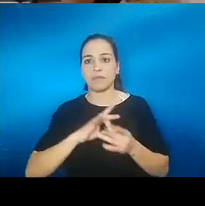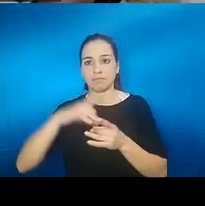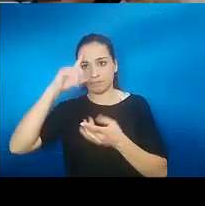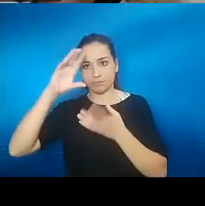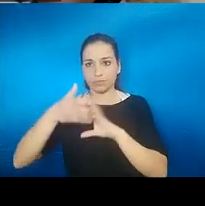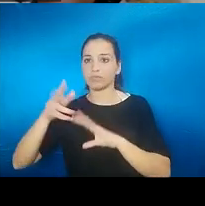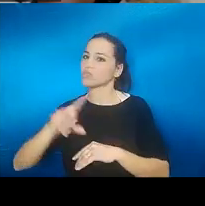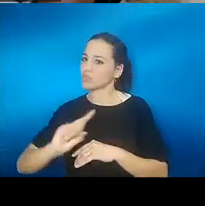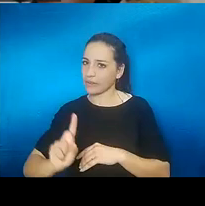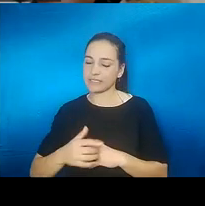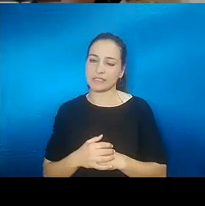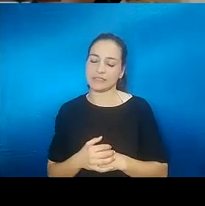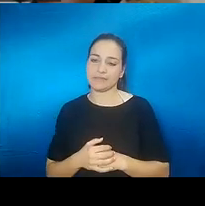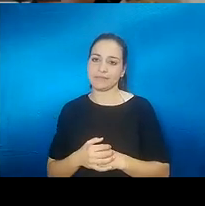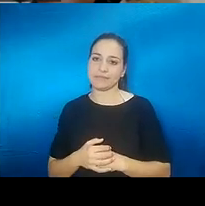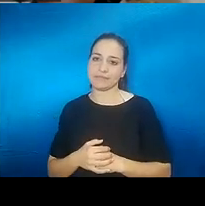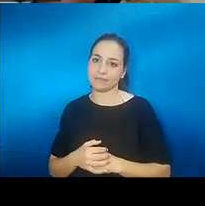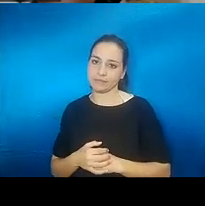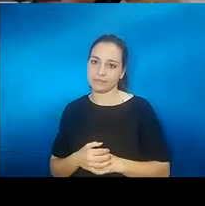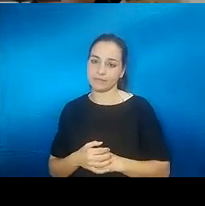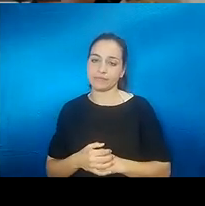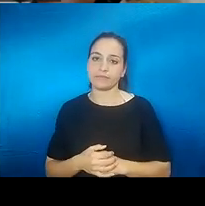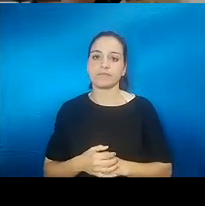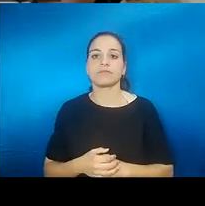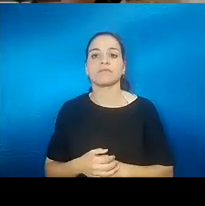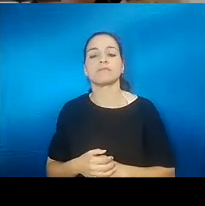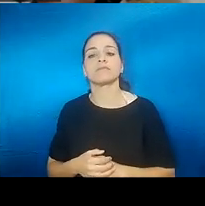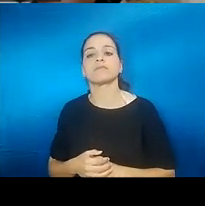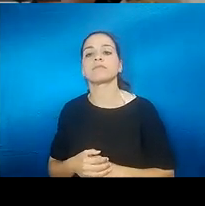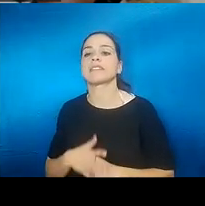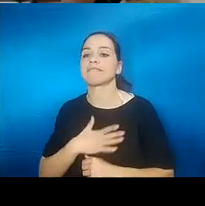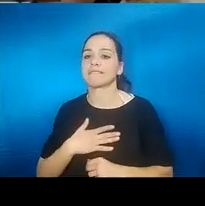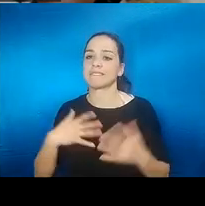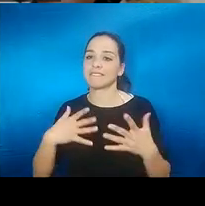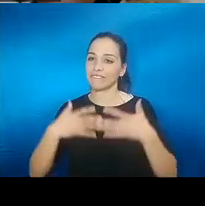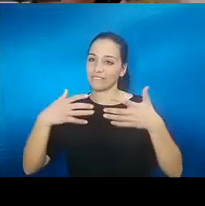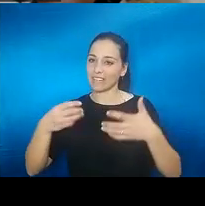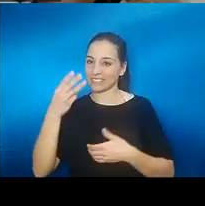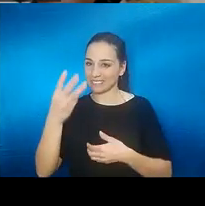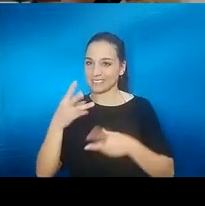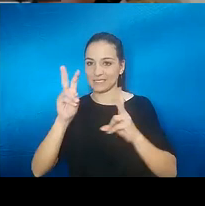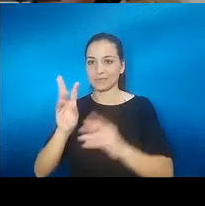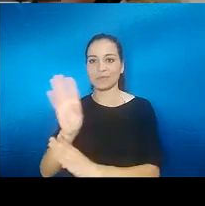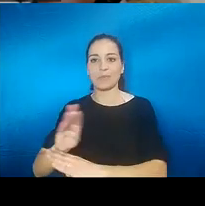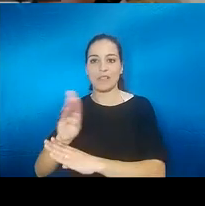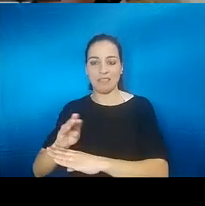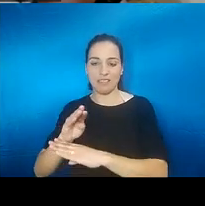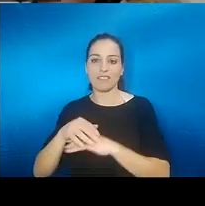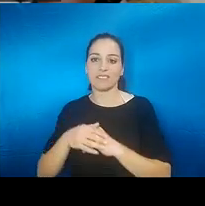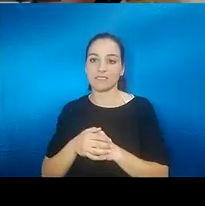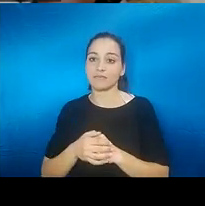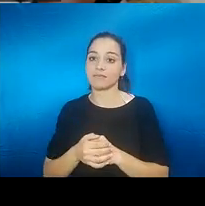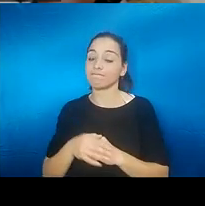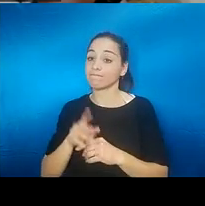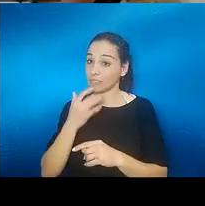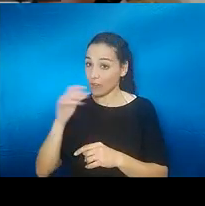Y bueno, quería dar así como tres frases de cuidado con decirnos esto, cuidado también cuando nos lo digan,